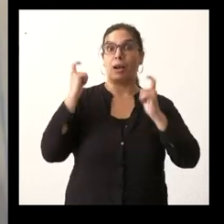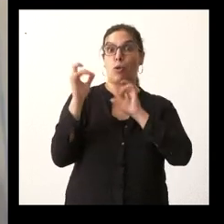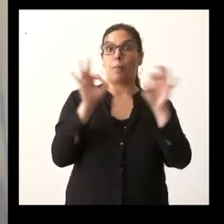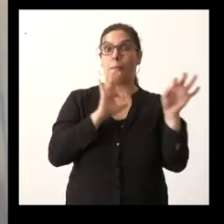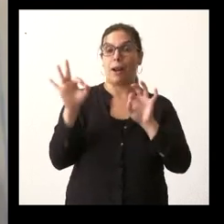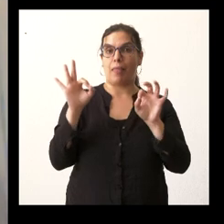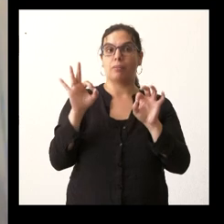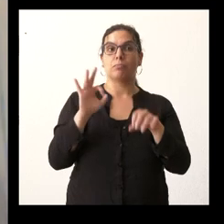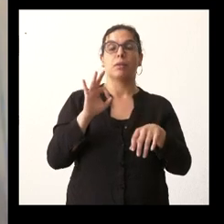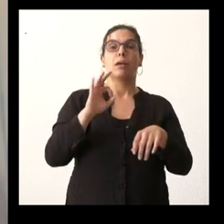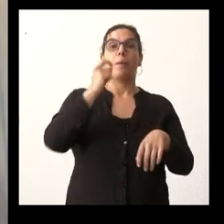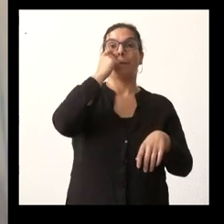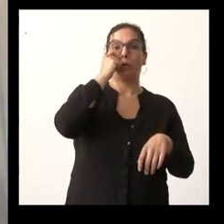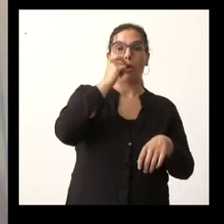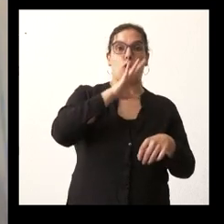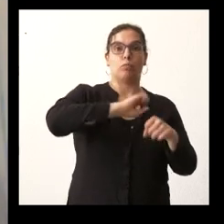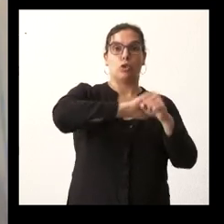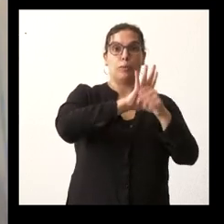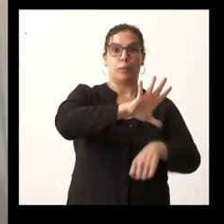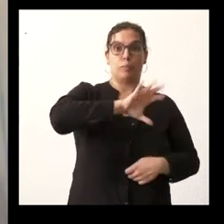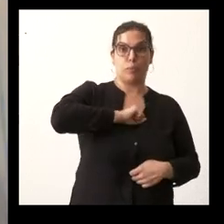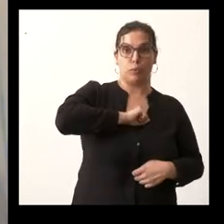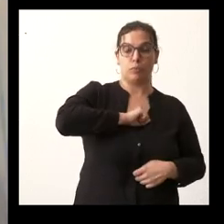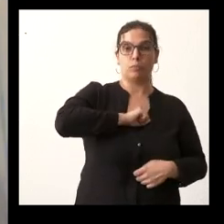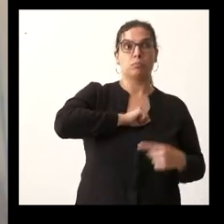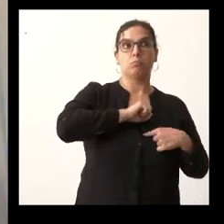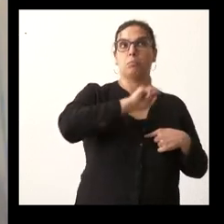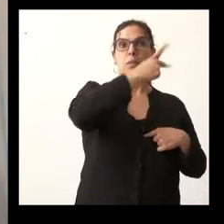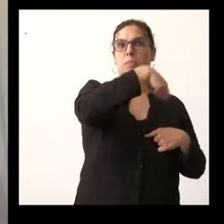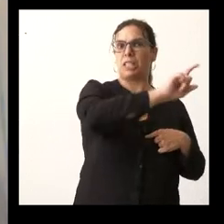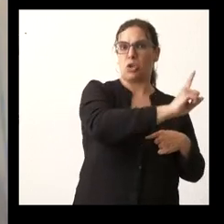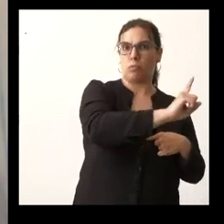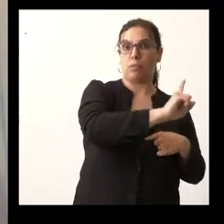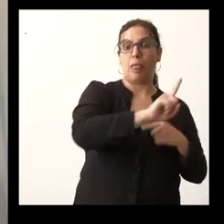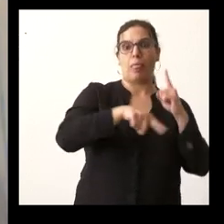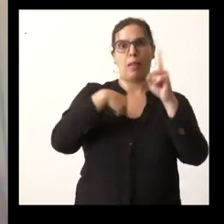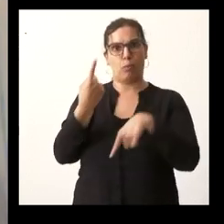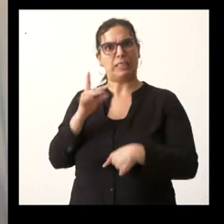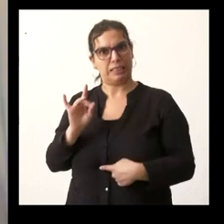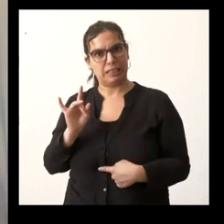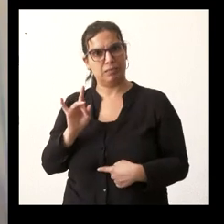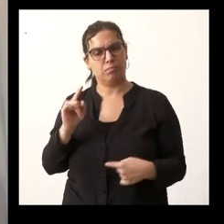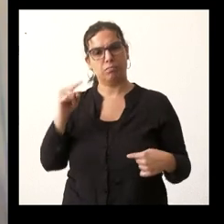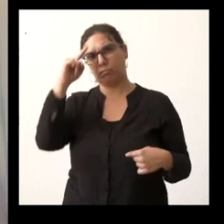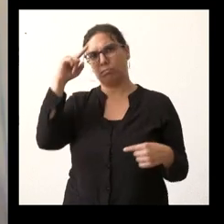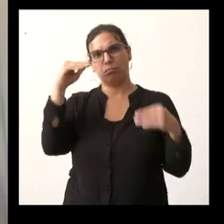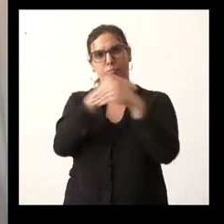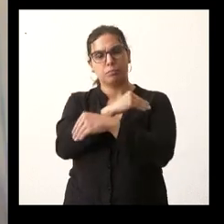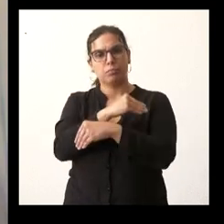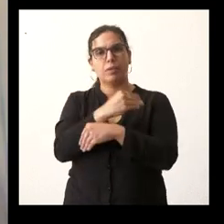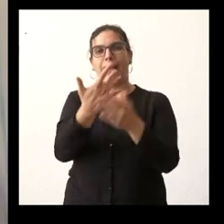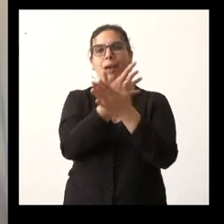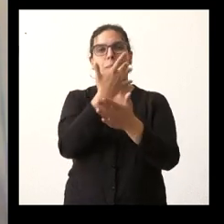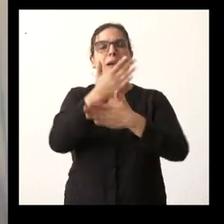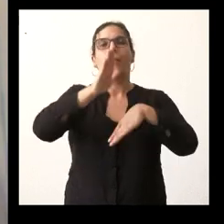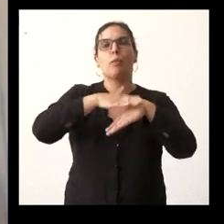positivo sí no sé si es que antes no se le daba su sitio y ahora sí o si él ha pedido su sitio que nos explique un poco ese cambio de criterio o